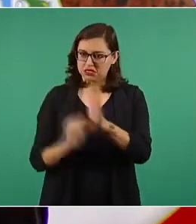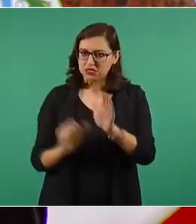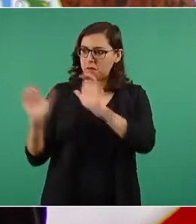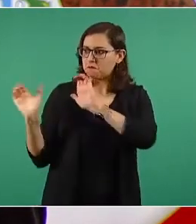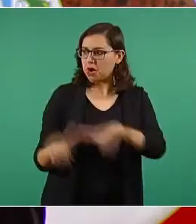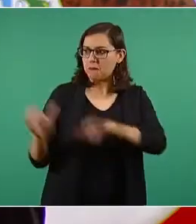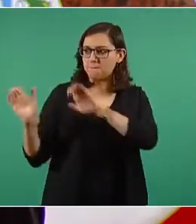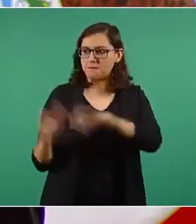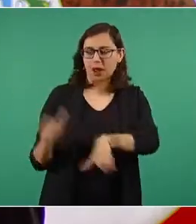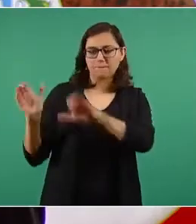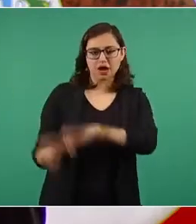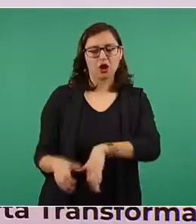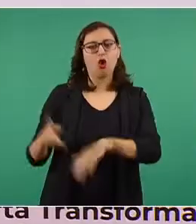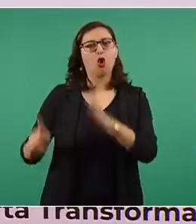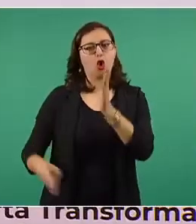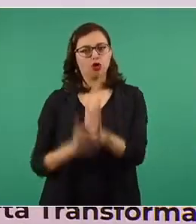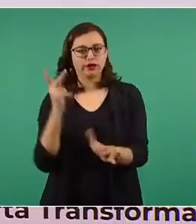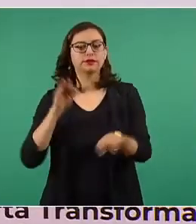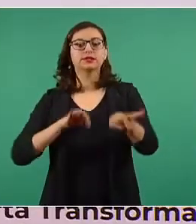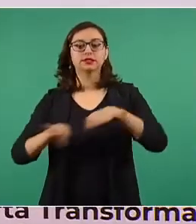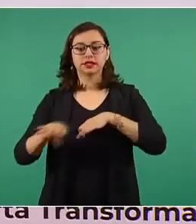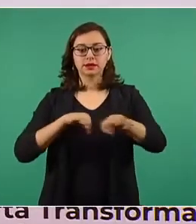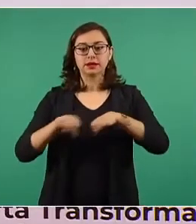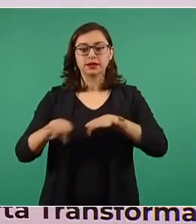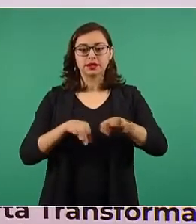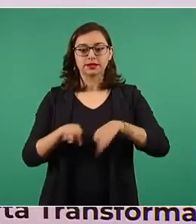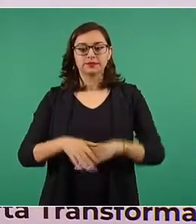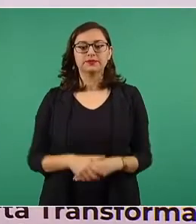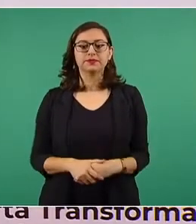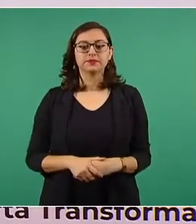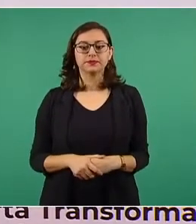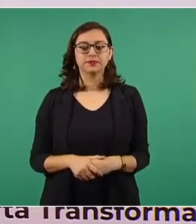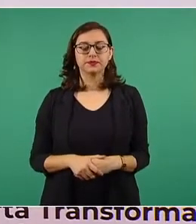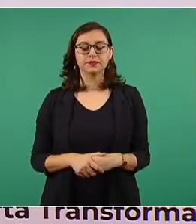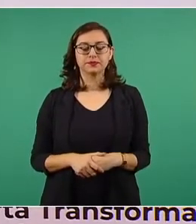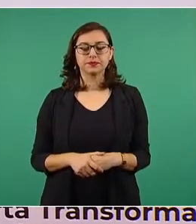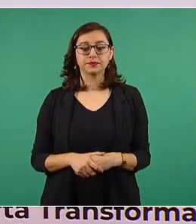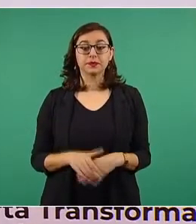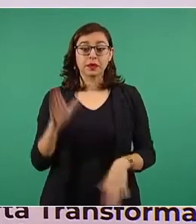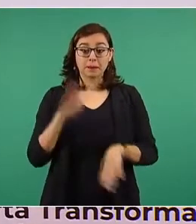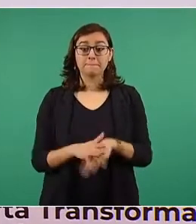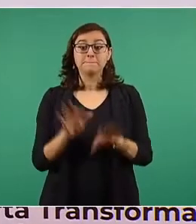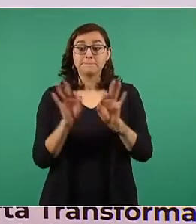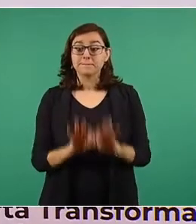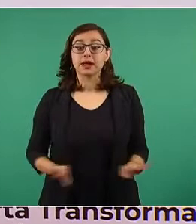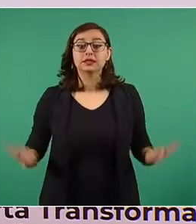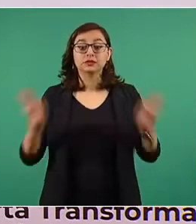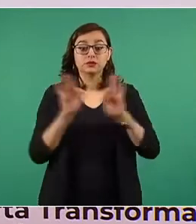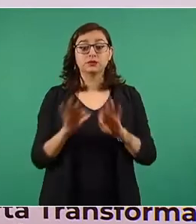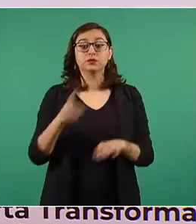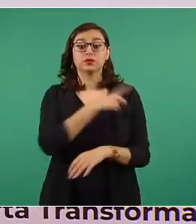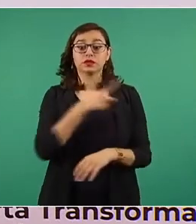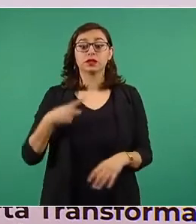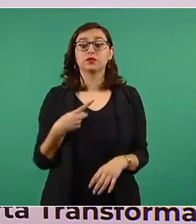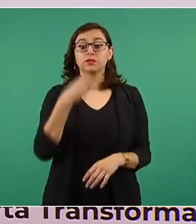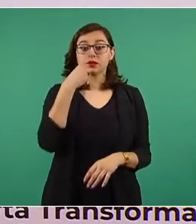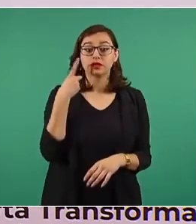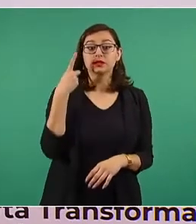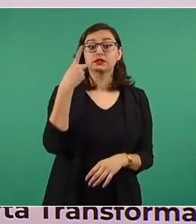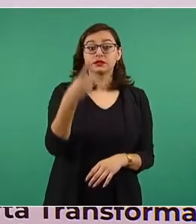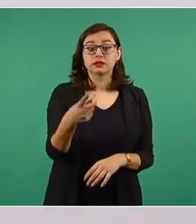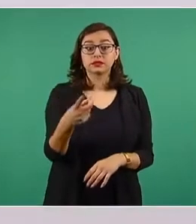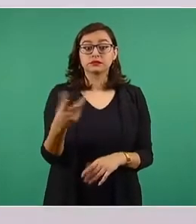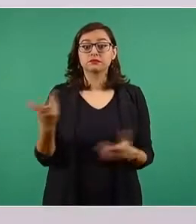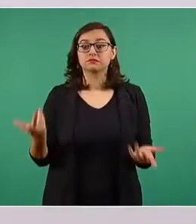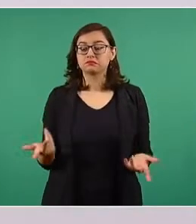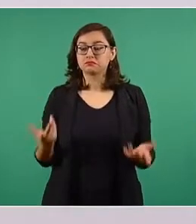Lo más importante es que la pandemia no desembocó en una crisis de